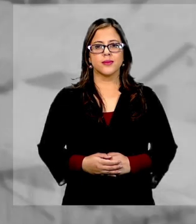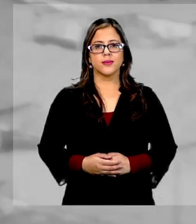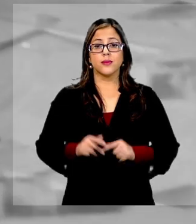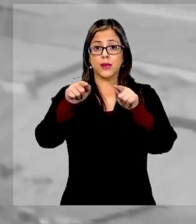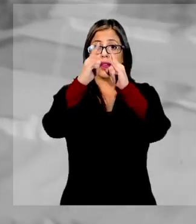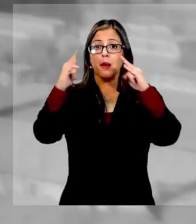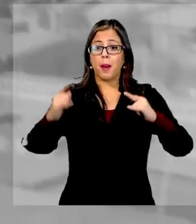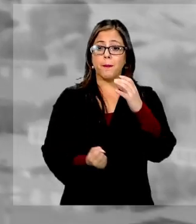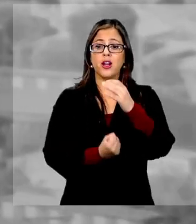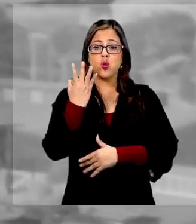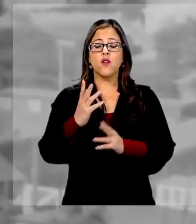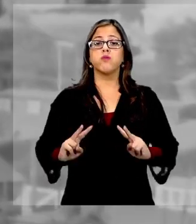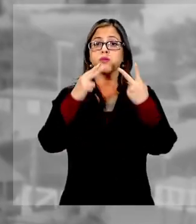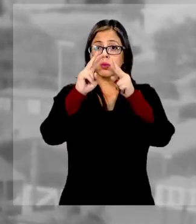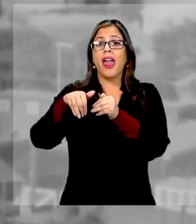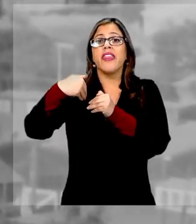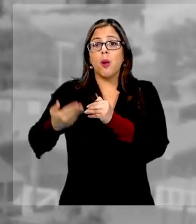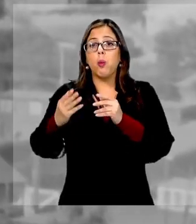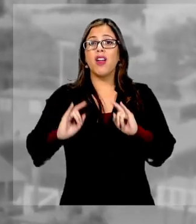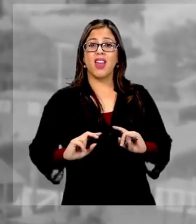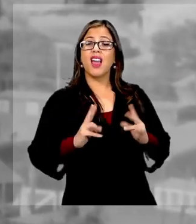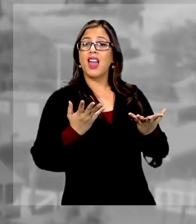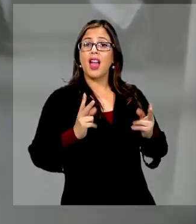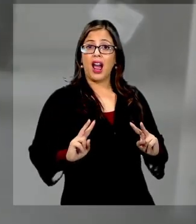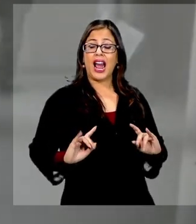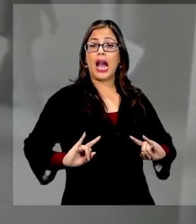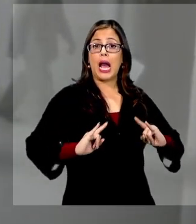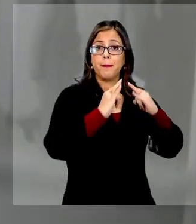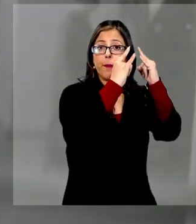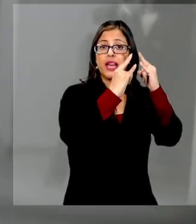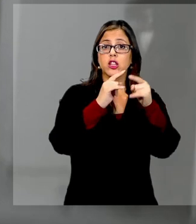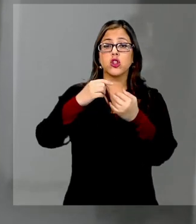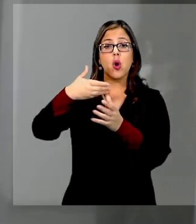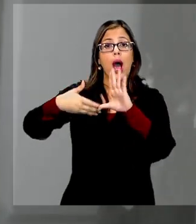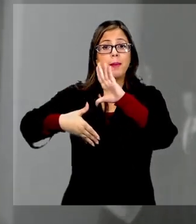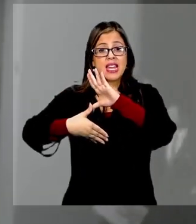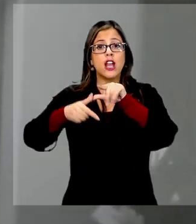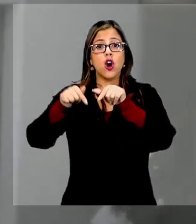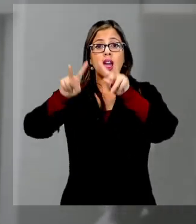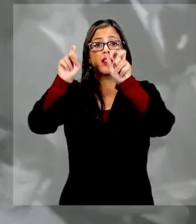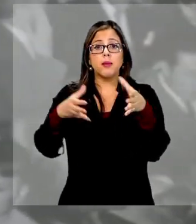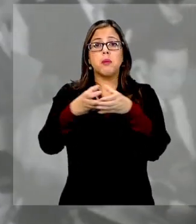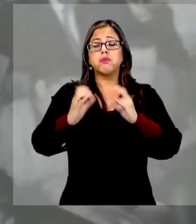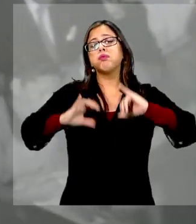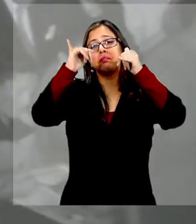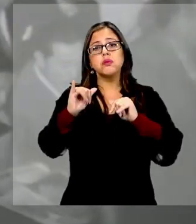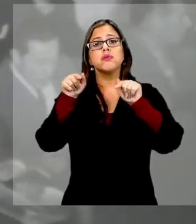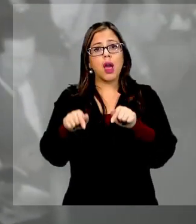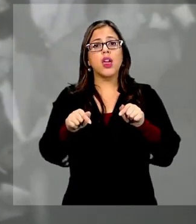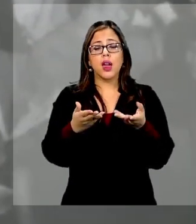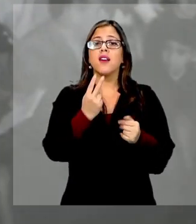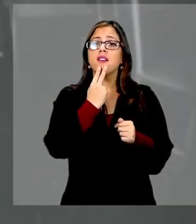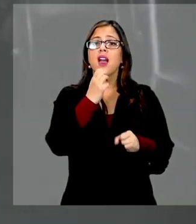En el Campamento Nuevo, que se construyó después de Campamento Americano, era donde se realizaban los actos colectivos de esparcimiento y